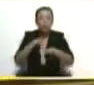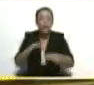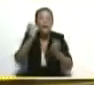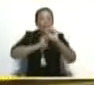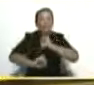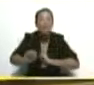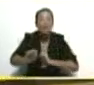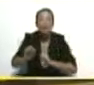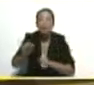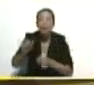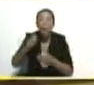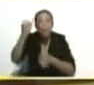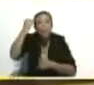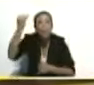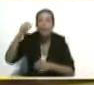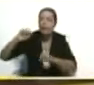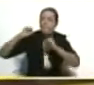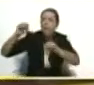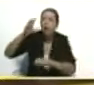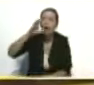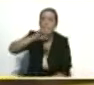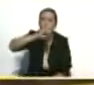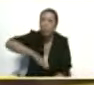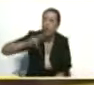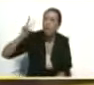defiende una idea de patria. ¡Gracias! ¡Gracias! ¡Gracias! ¡Gracias! ¡Gracias!